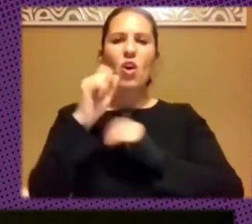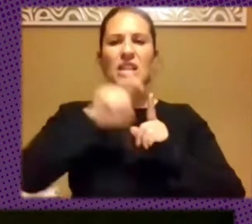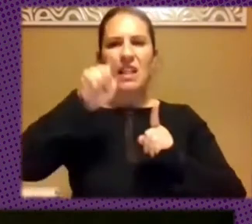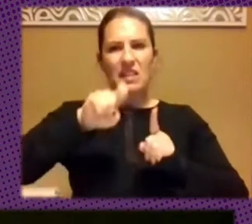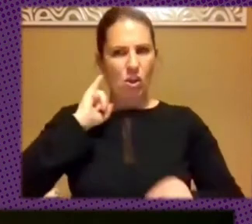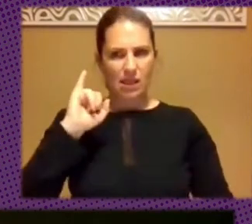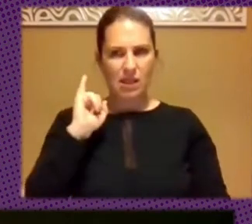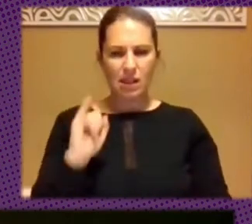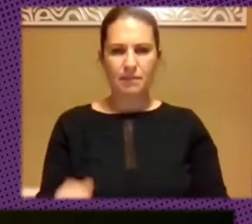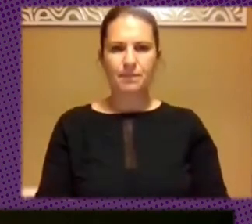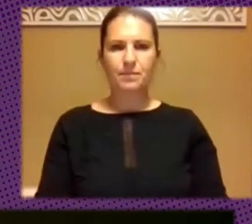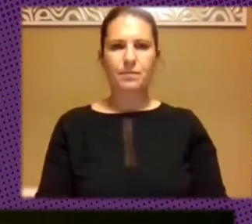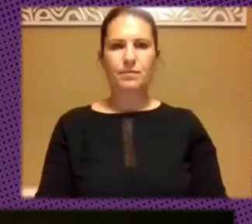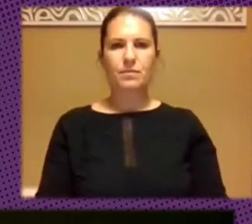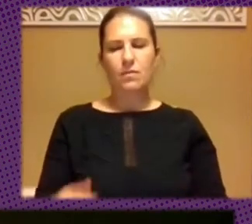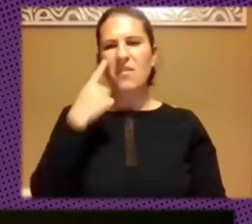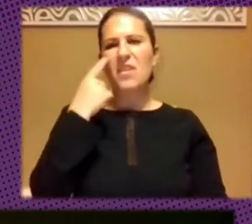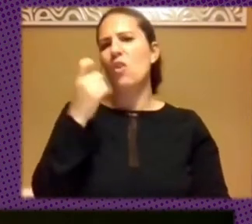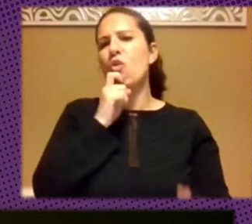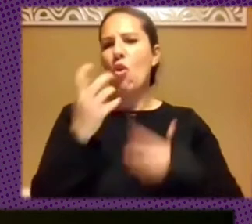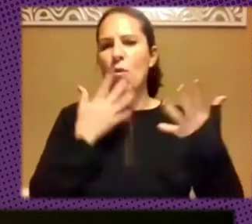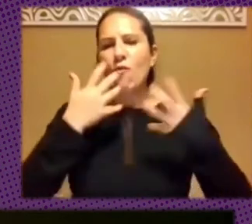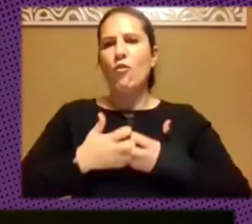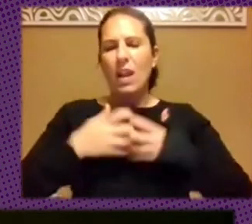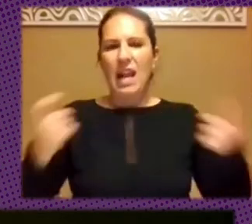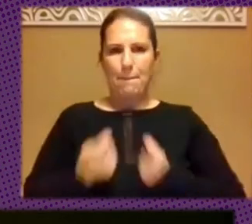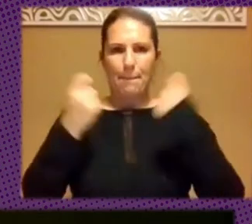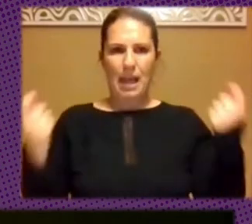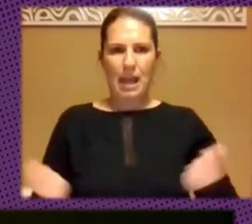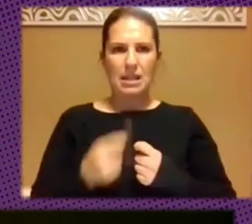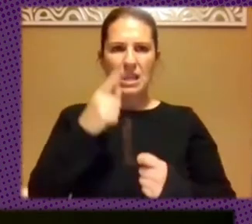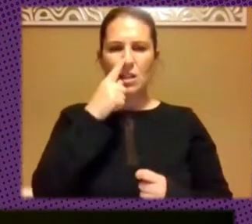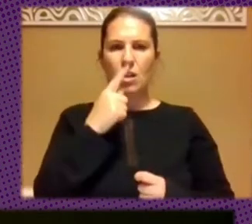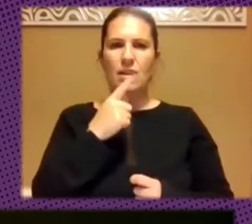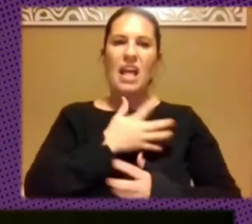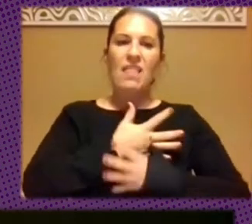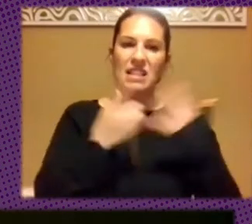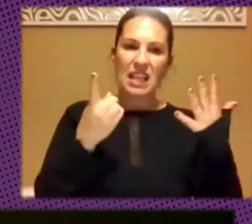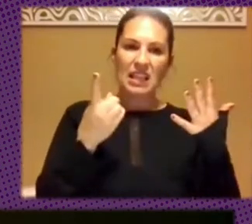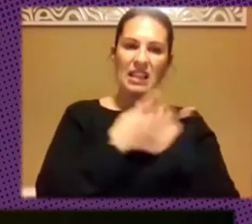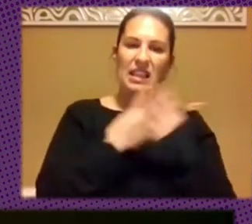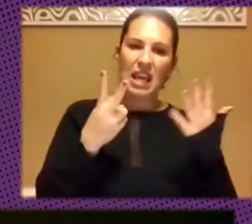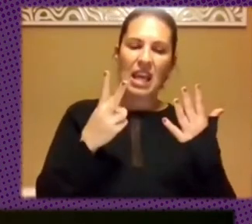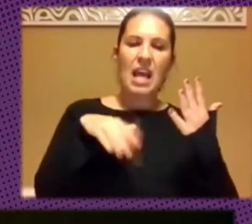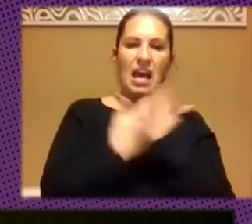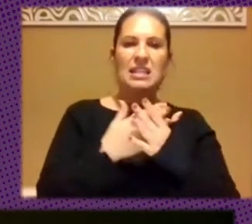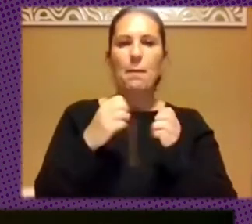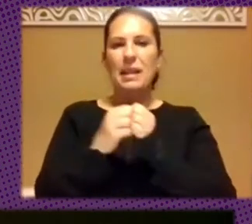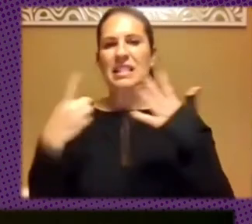para mirar un poco cómo funcionaban estas campañas. Esto era entre el diecisiete y el veintiséis de abril de este año.